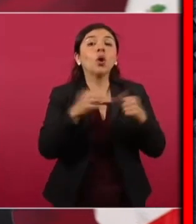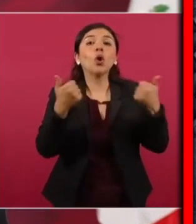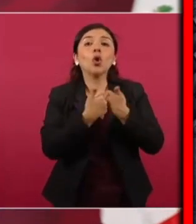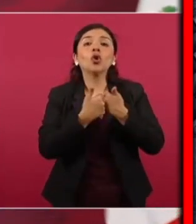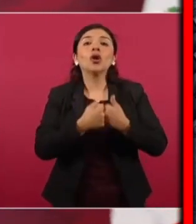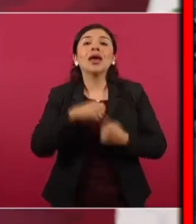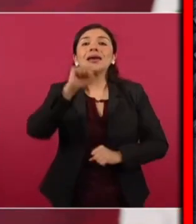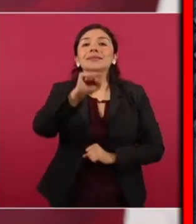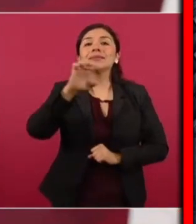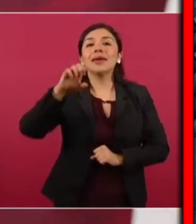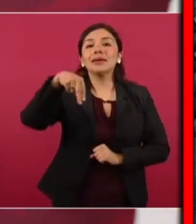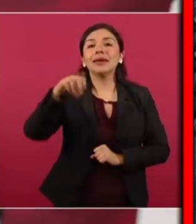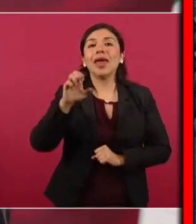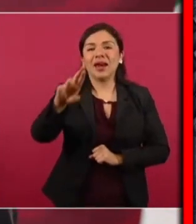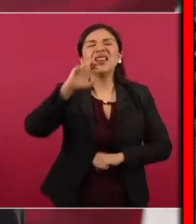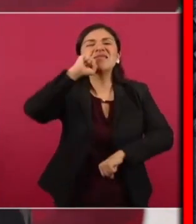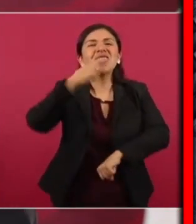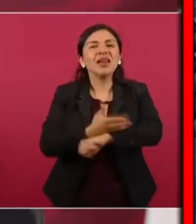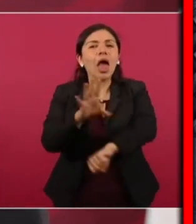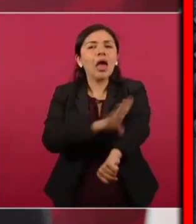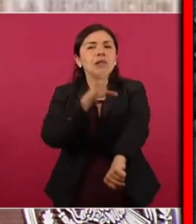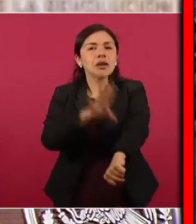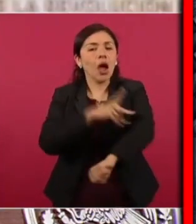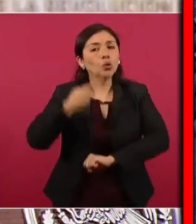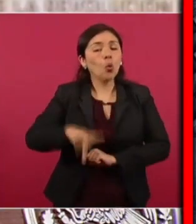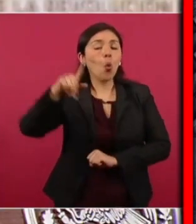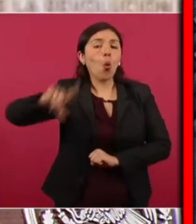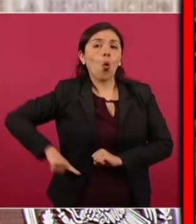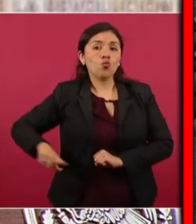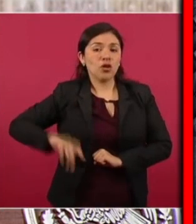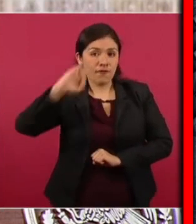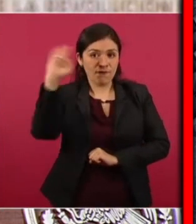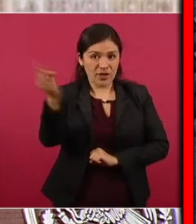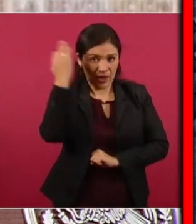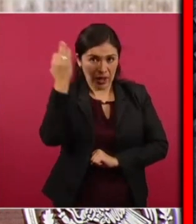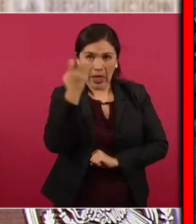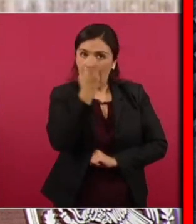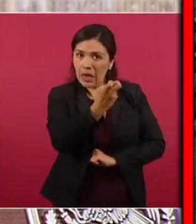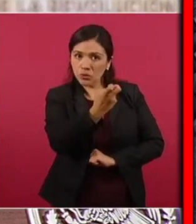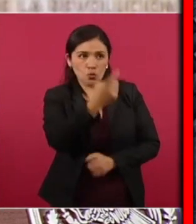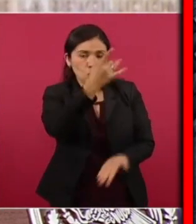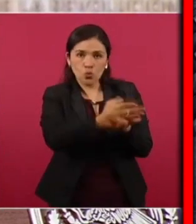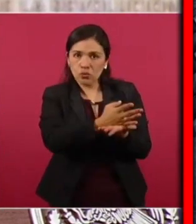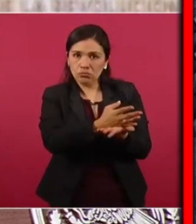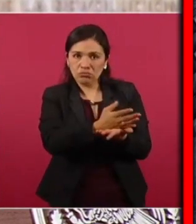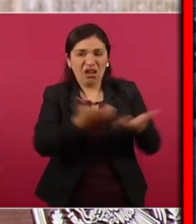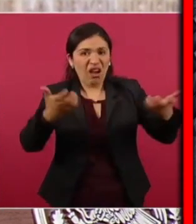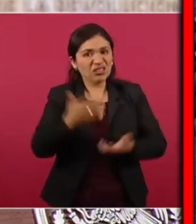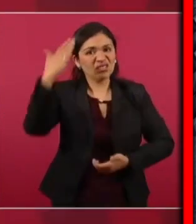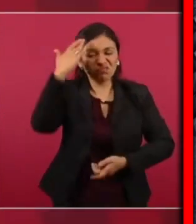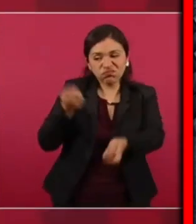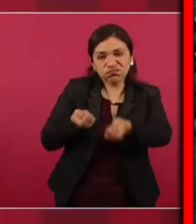de Energía del Gobierno Federal ahí se va a ubicar la nueva